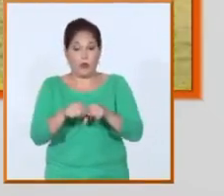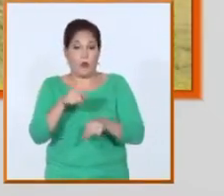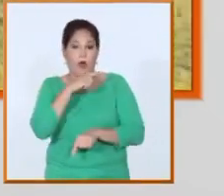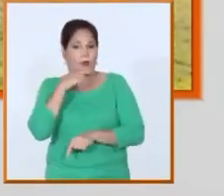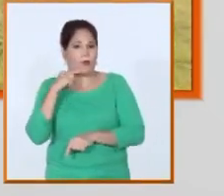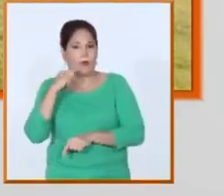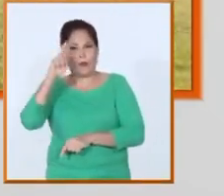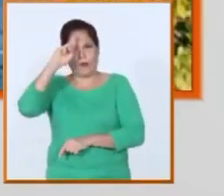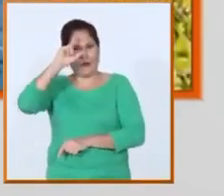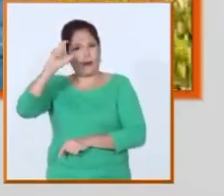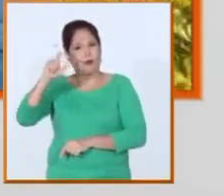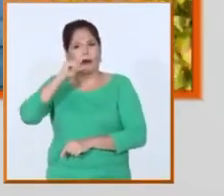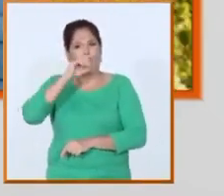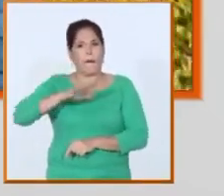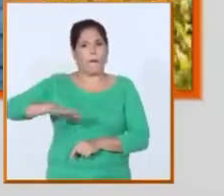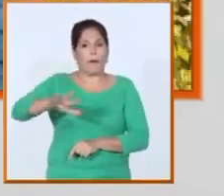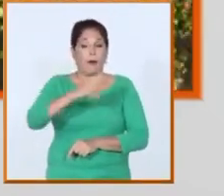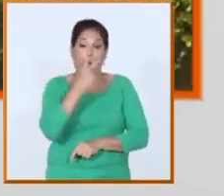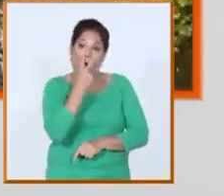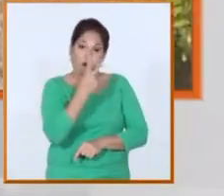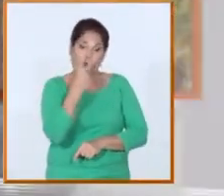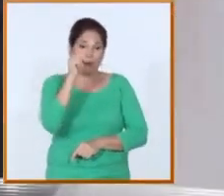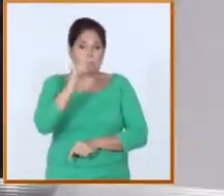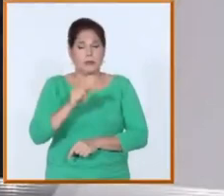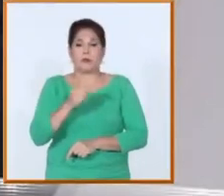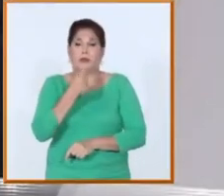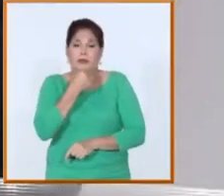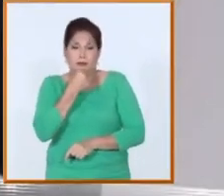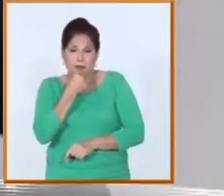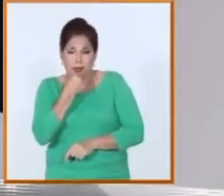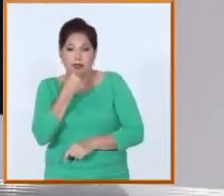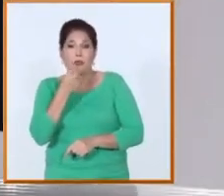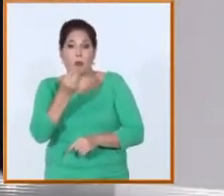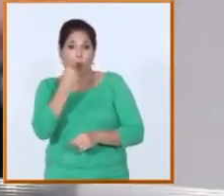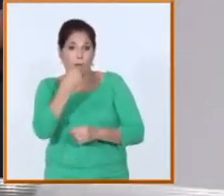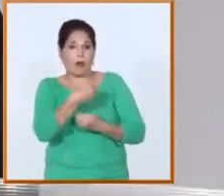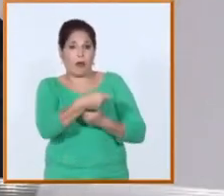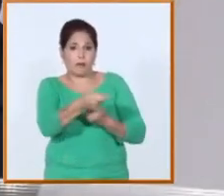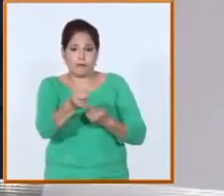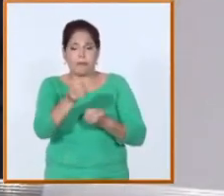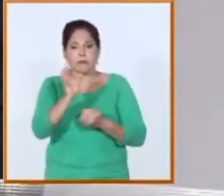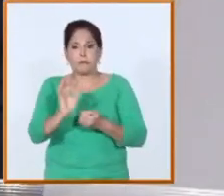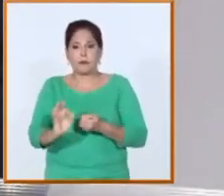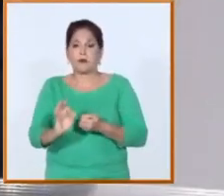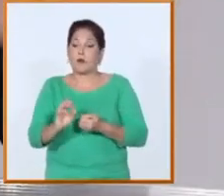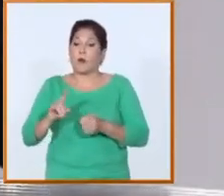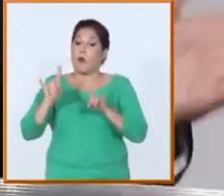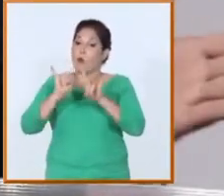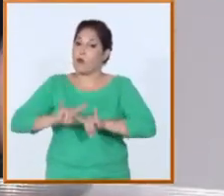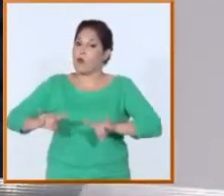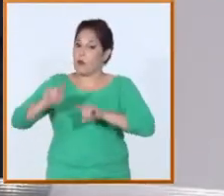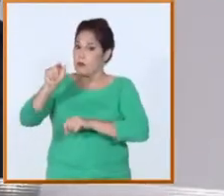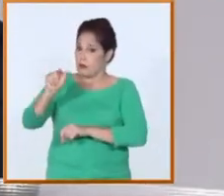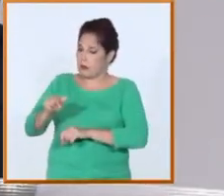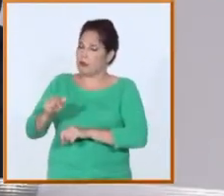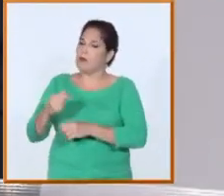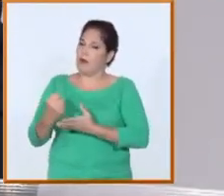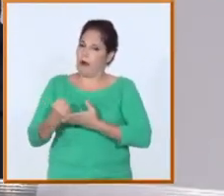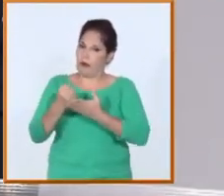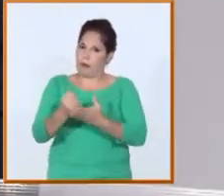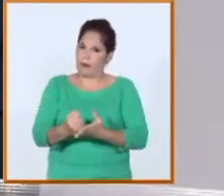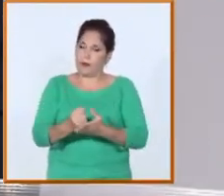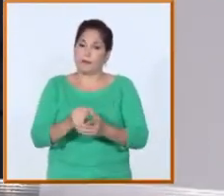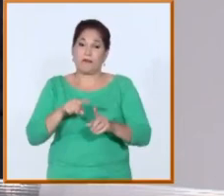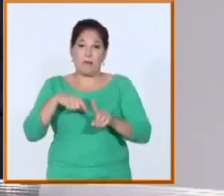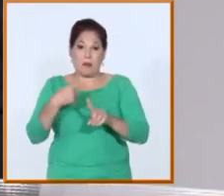los barrios, atendiendo a las personas en situación de vulnerabilidad. Hubo todo un movimiento, además de las restricciones que imponía la